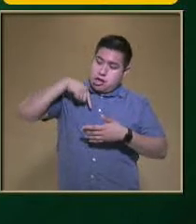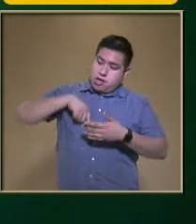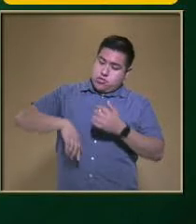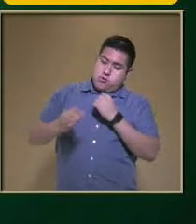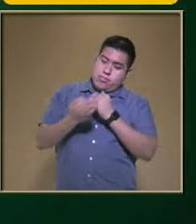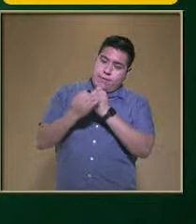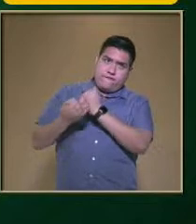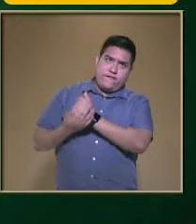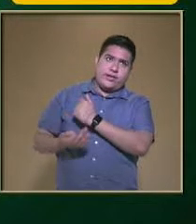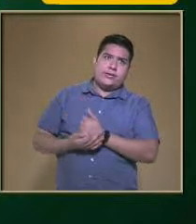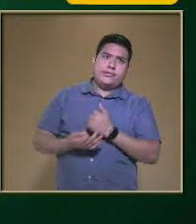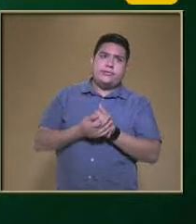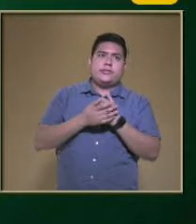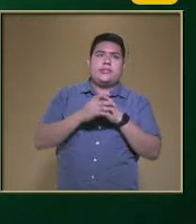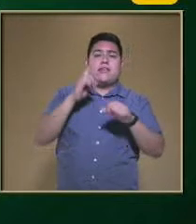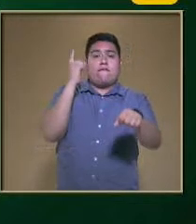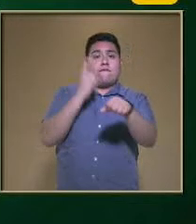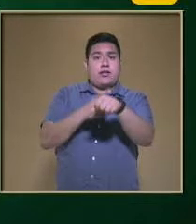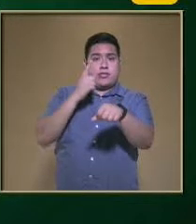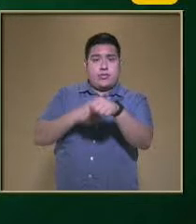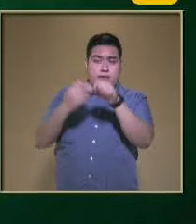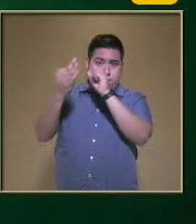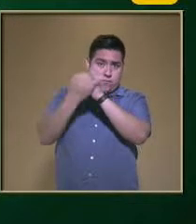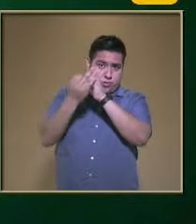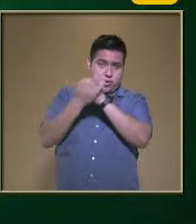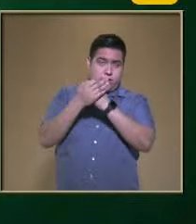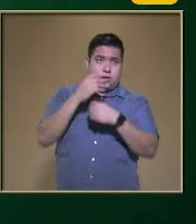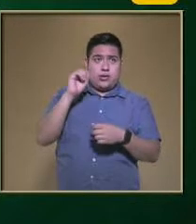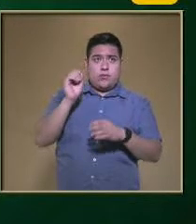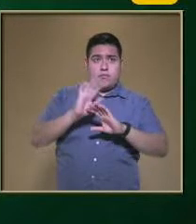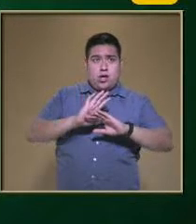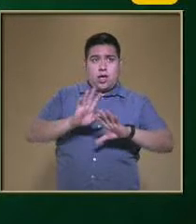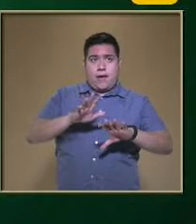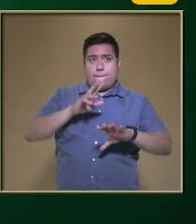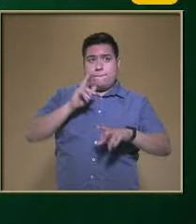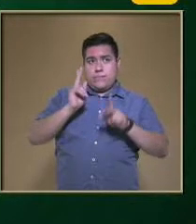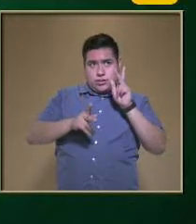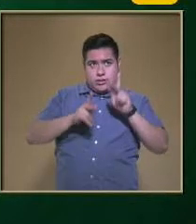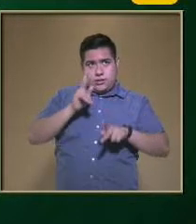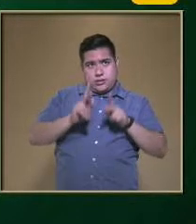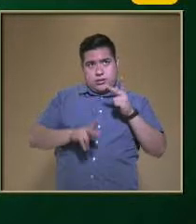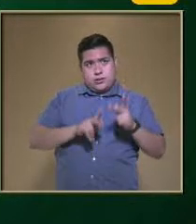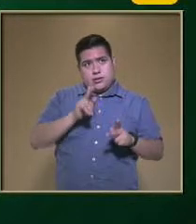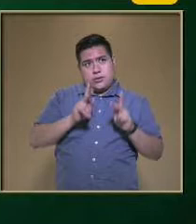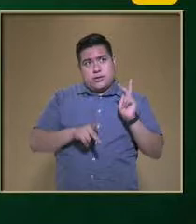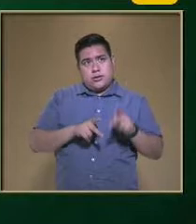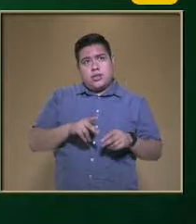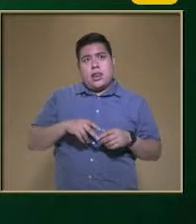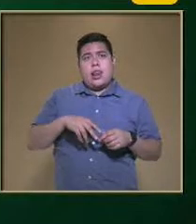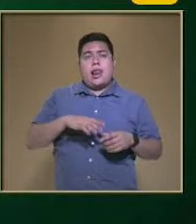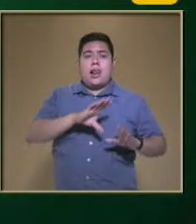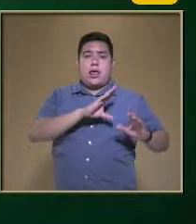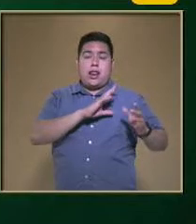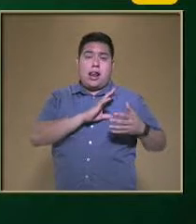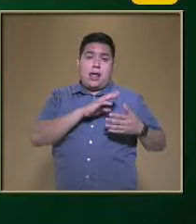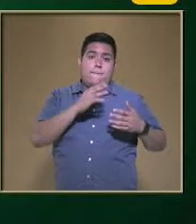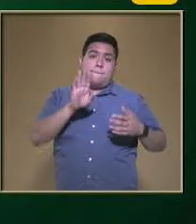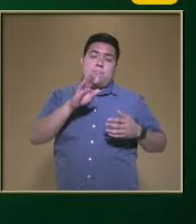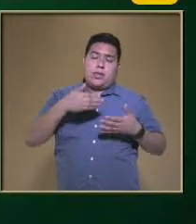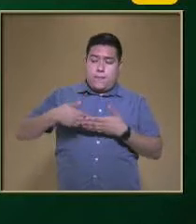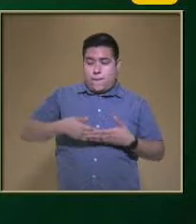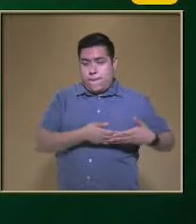Para protegernos De enfermedades Como hablábamos Al inicio de la clase De la leche materna Que nos da